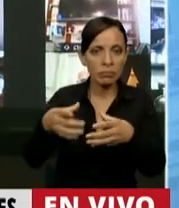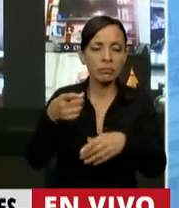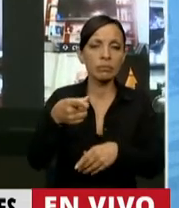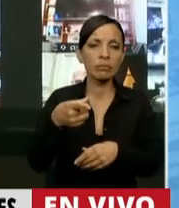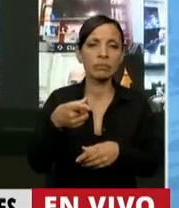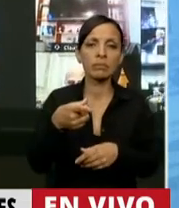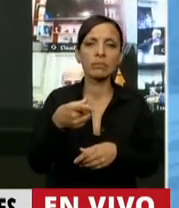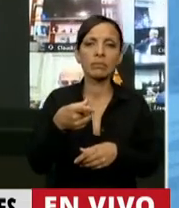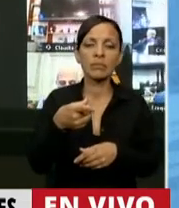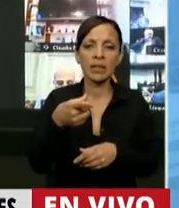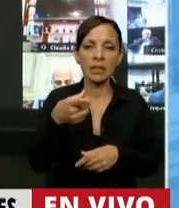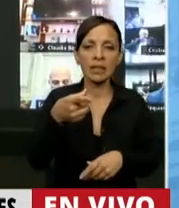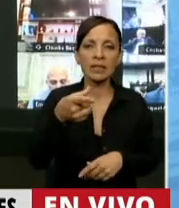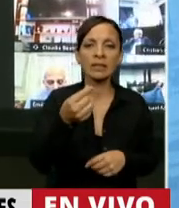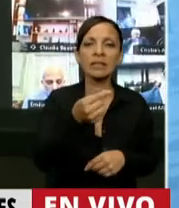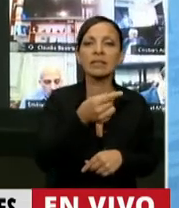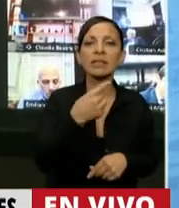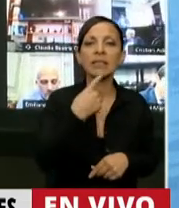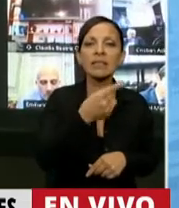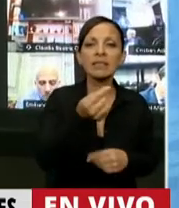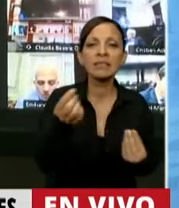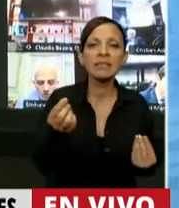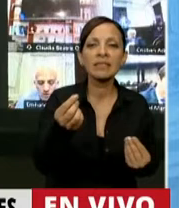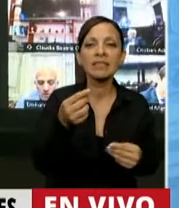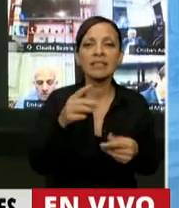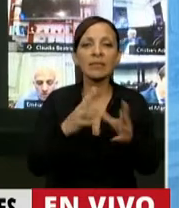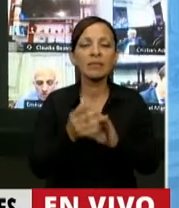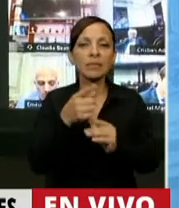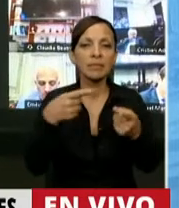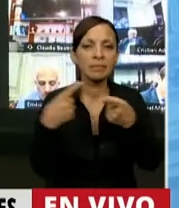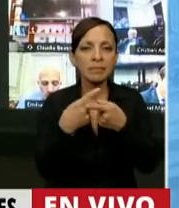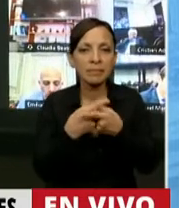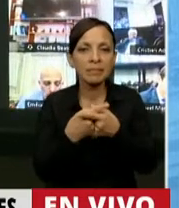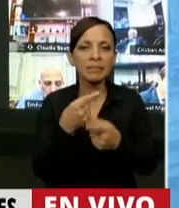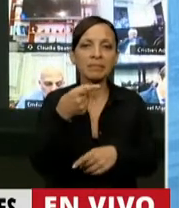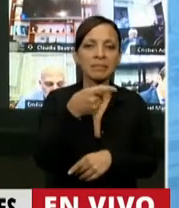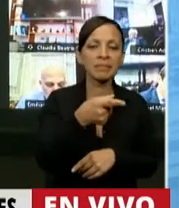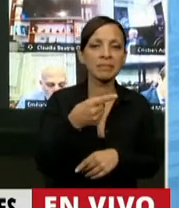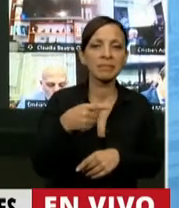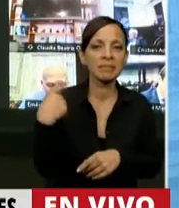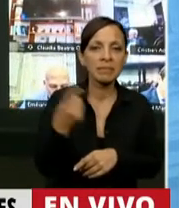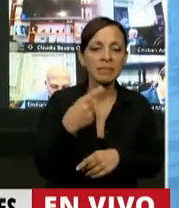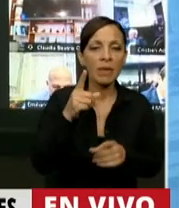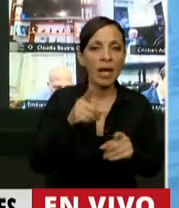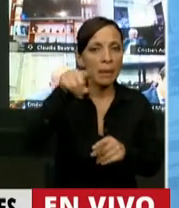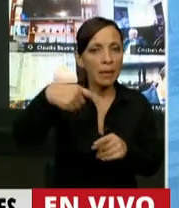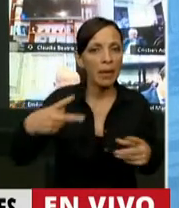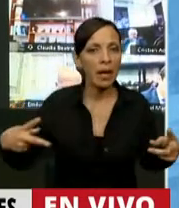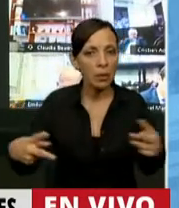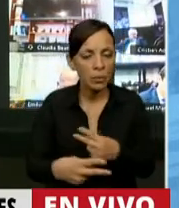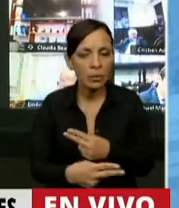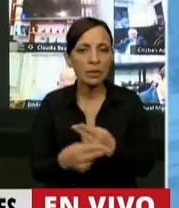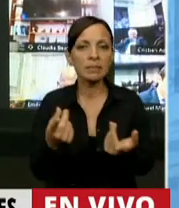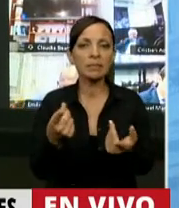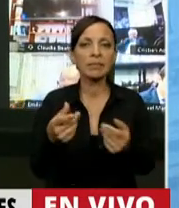con lo cual ningún derrame. Entonces esta puja es una puja de camarillas, pero con el argumento de esta puja vienen los ajustes, vienen los